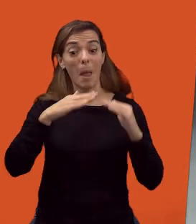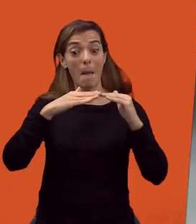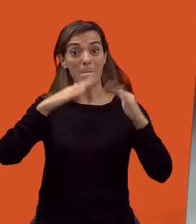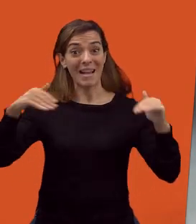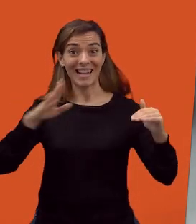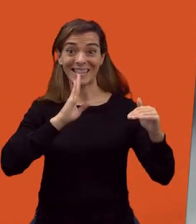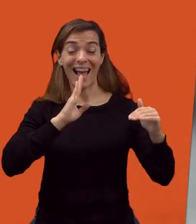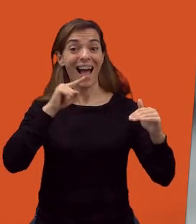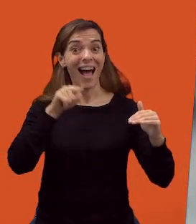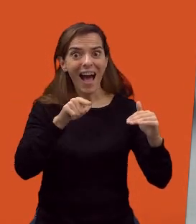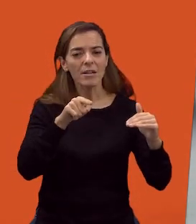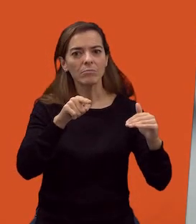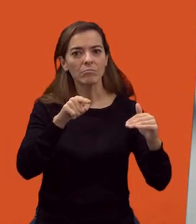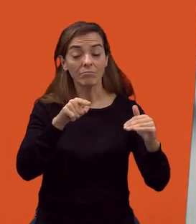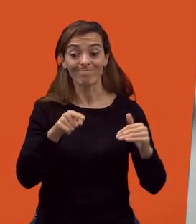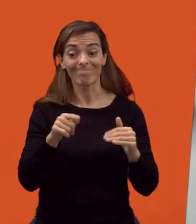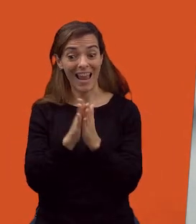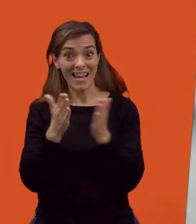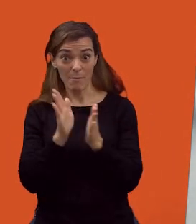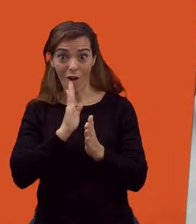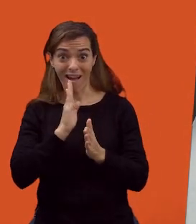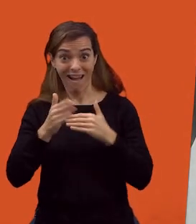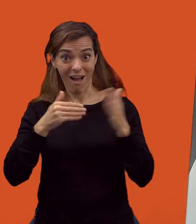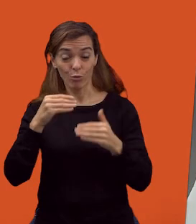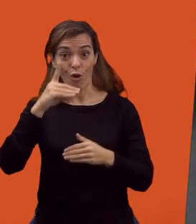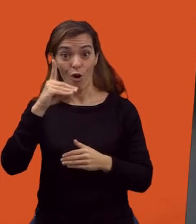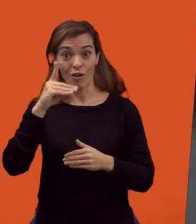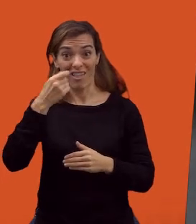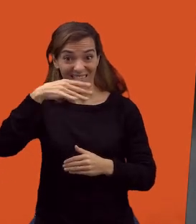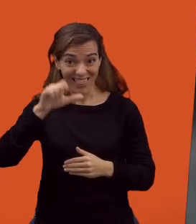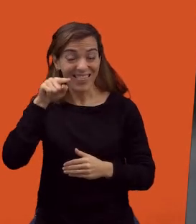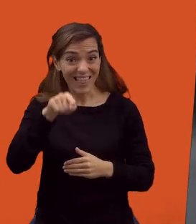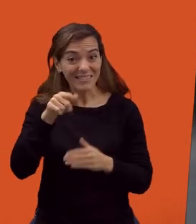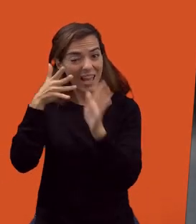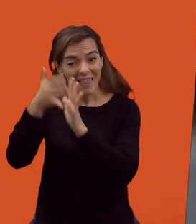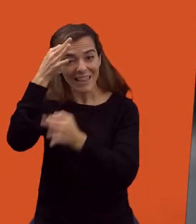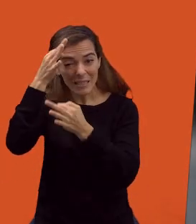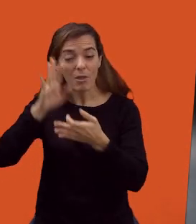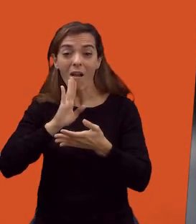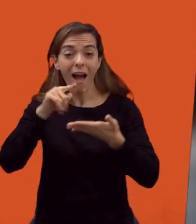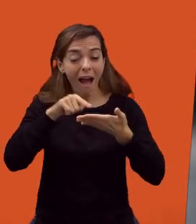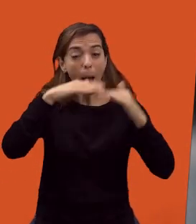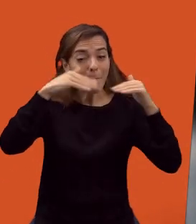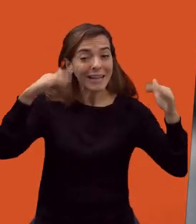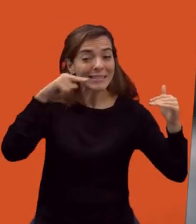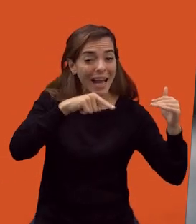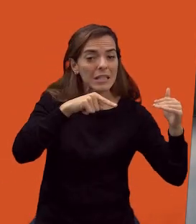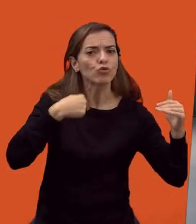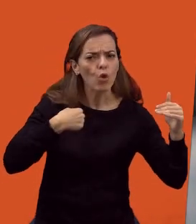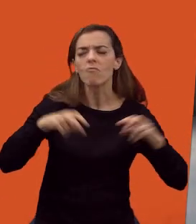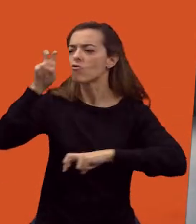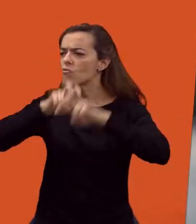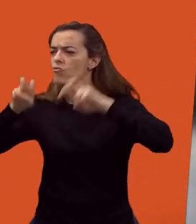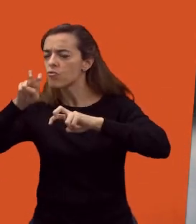me iba describiendo el infierno de Dante, y vi que estaban a mi lado, entonces, pues busqué